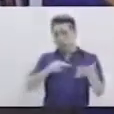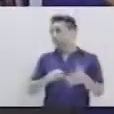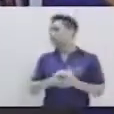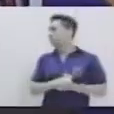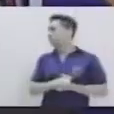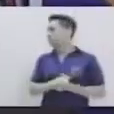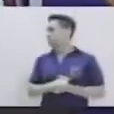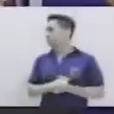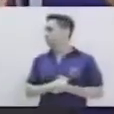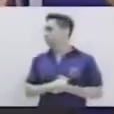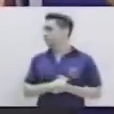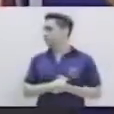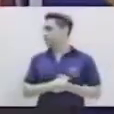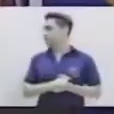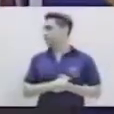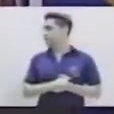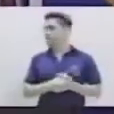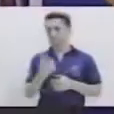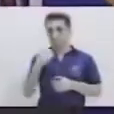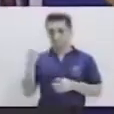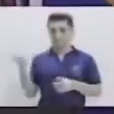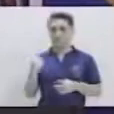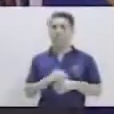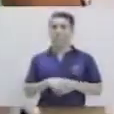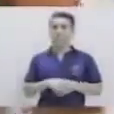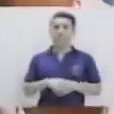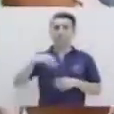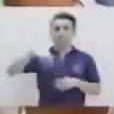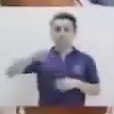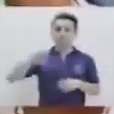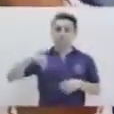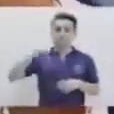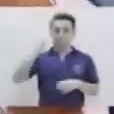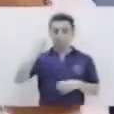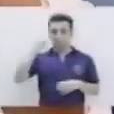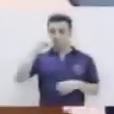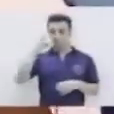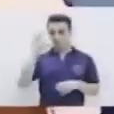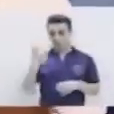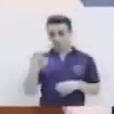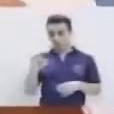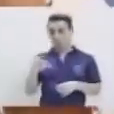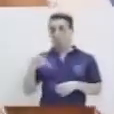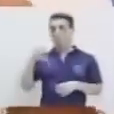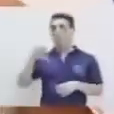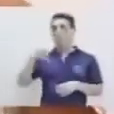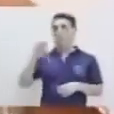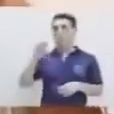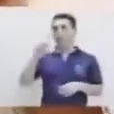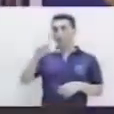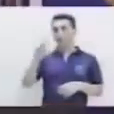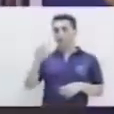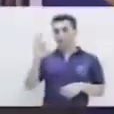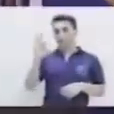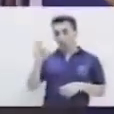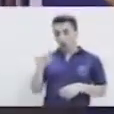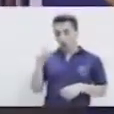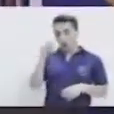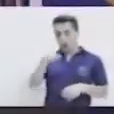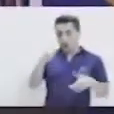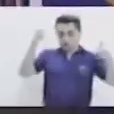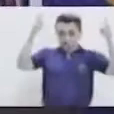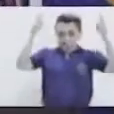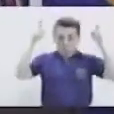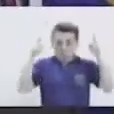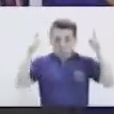A ver. Dice así, Pepito Perulero se metió en